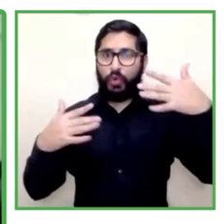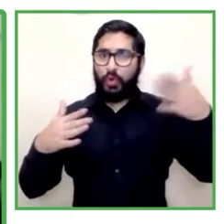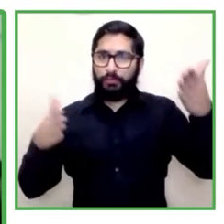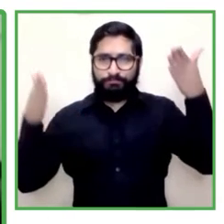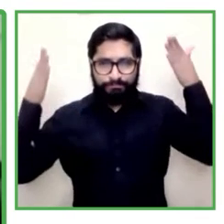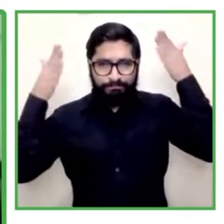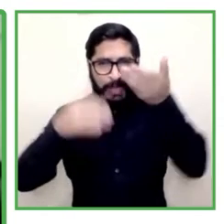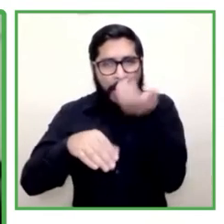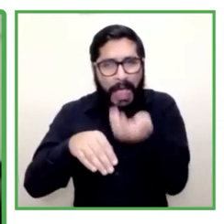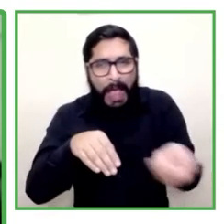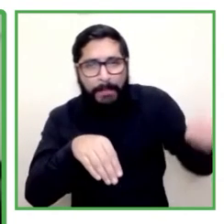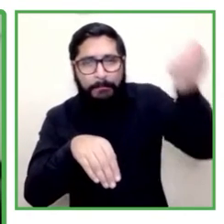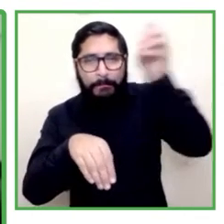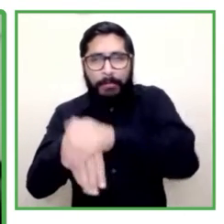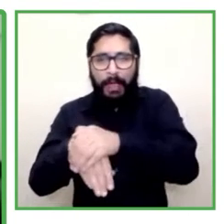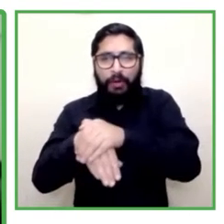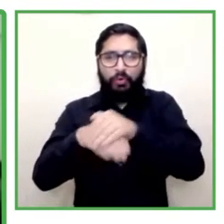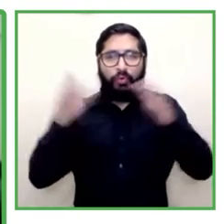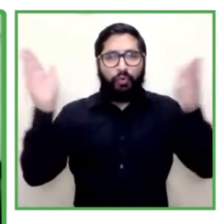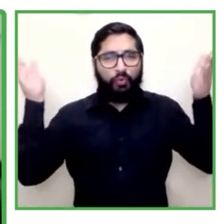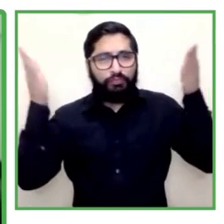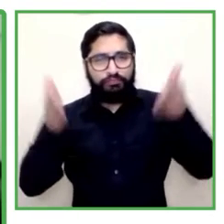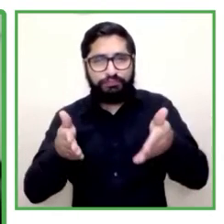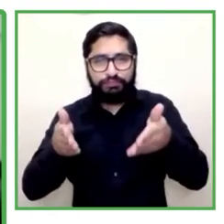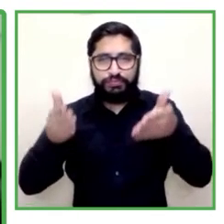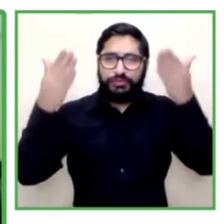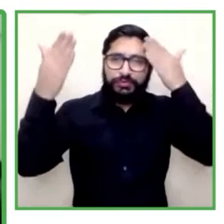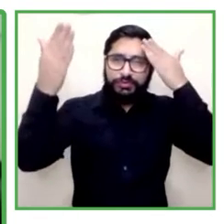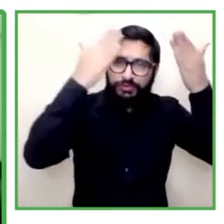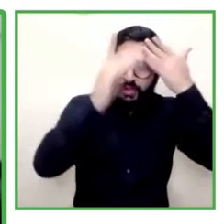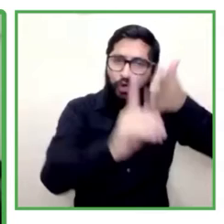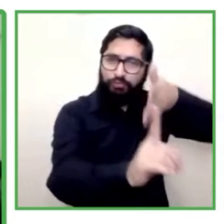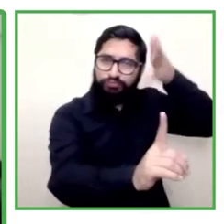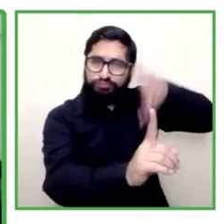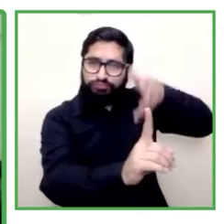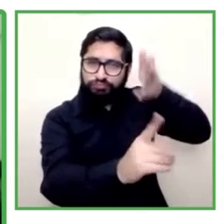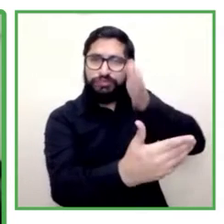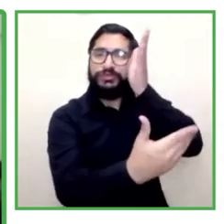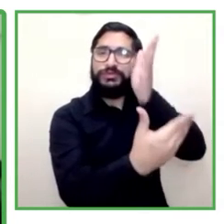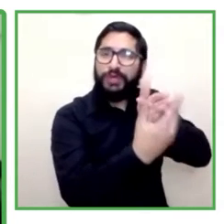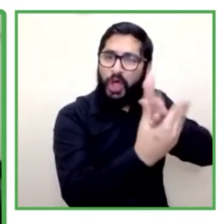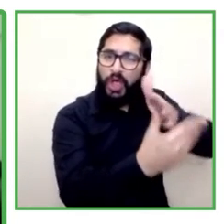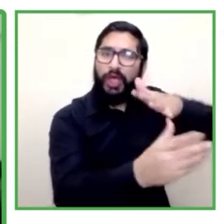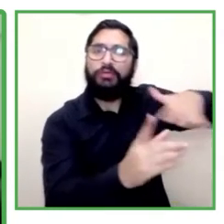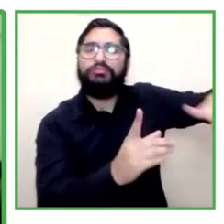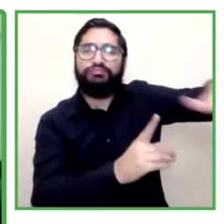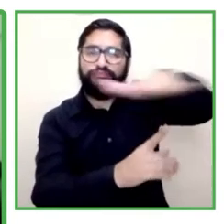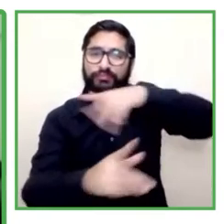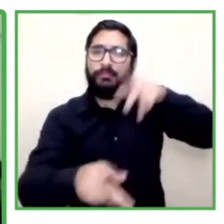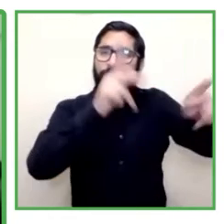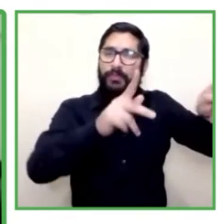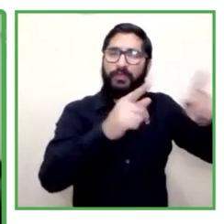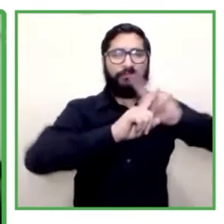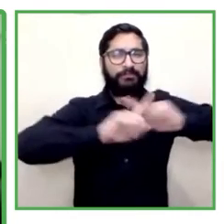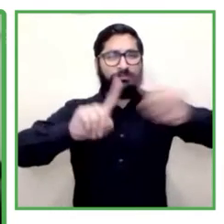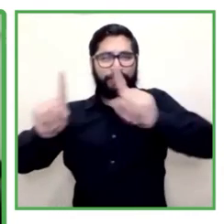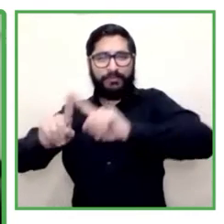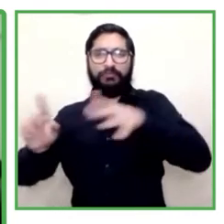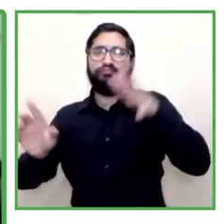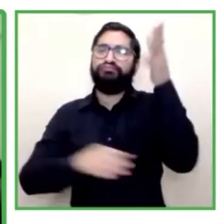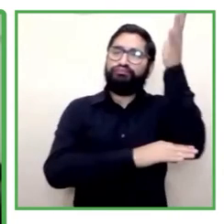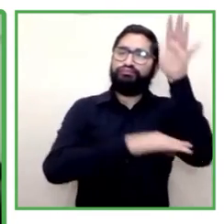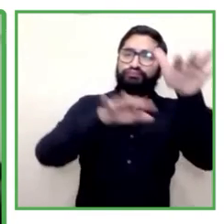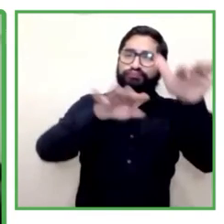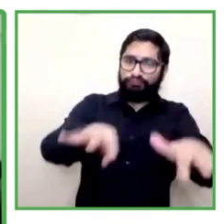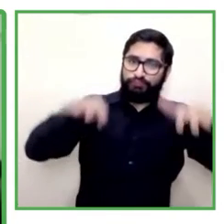políticas públicas en Costa Rica como el Plan Nacional de Inserción Laboral para Personas con Discapacidad. Rosa María,